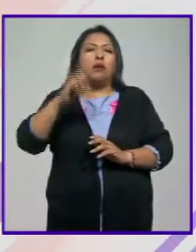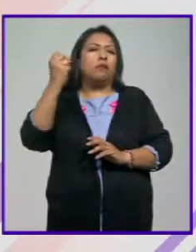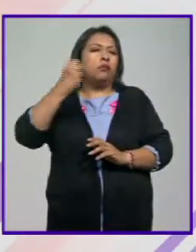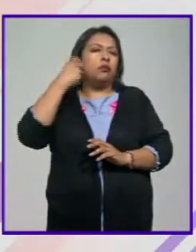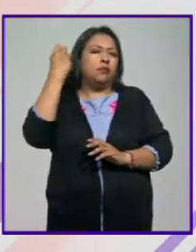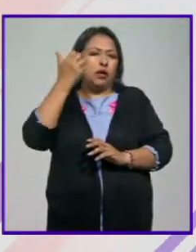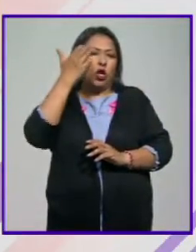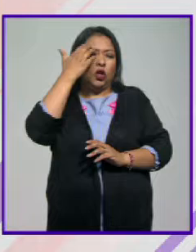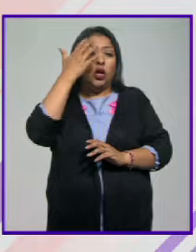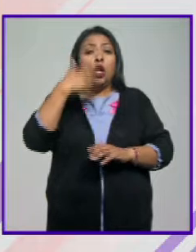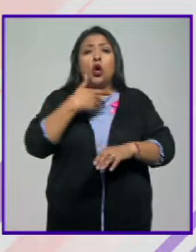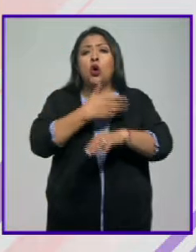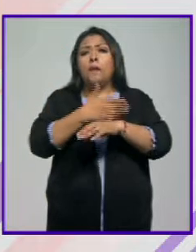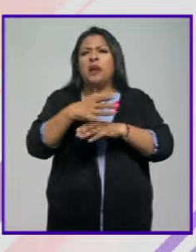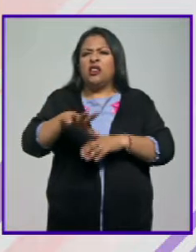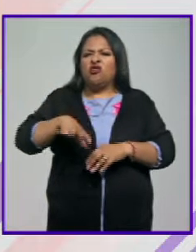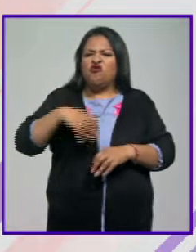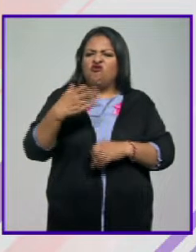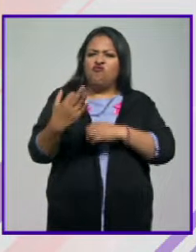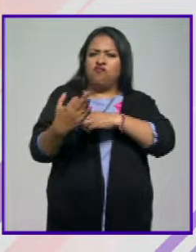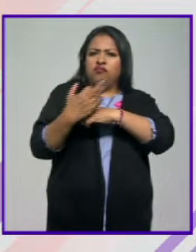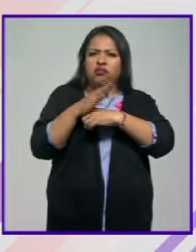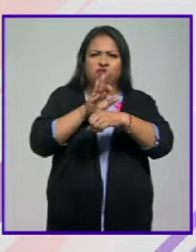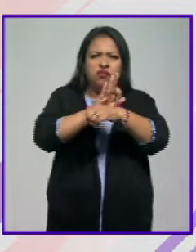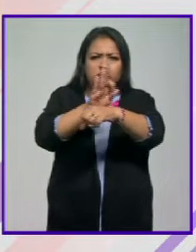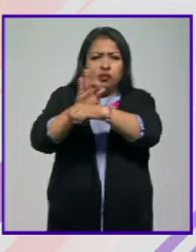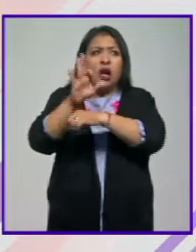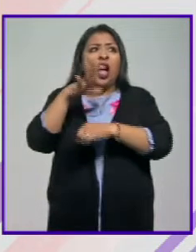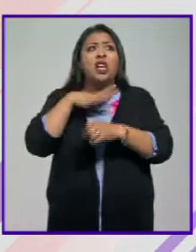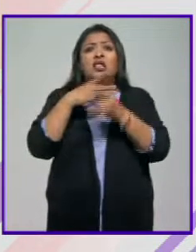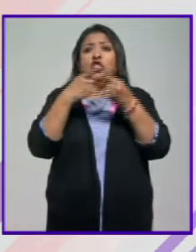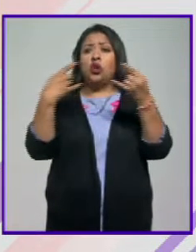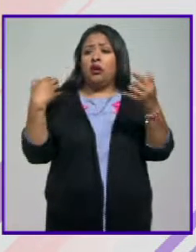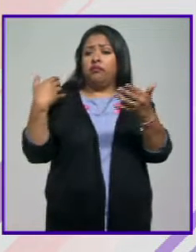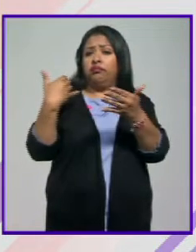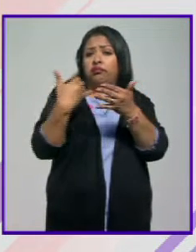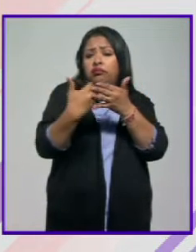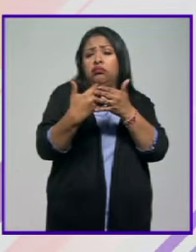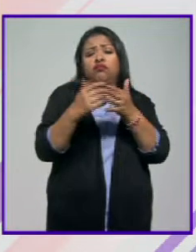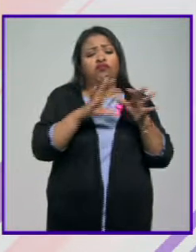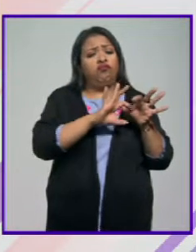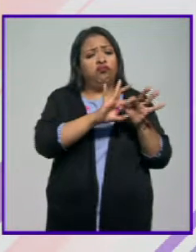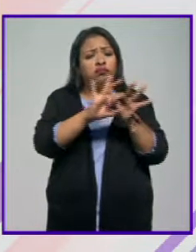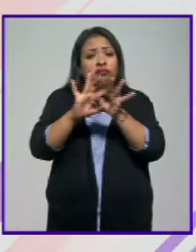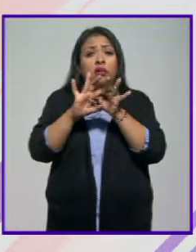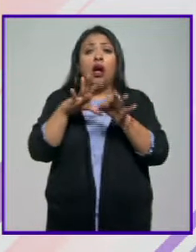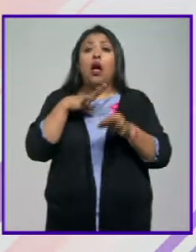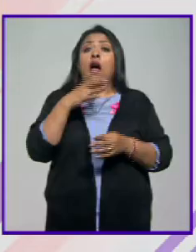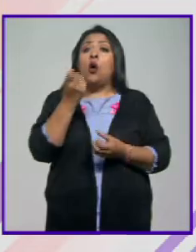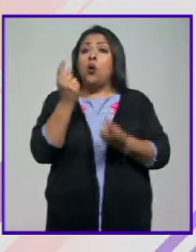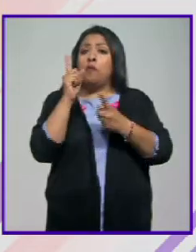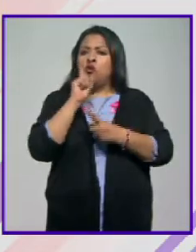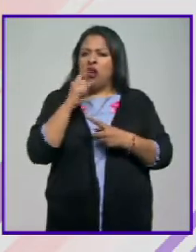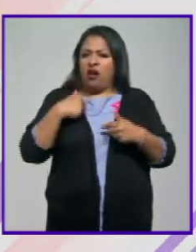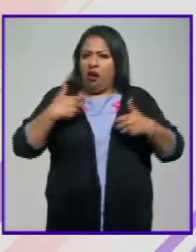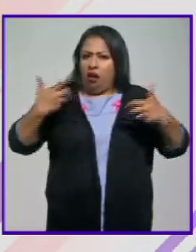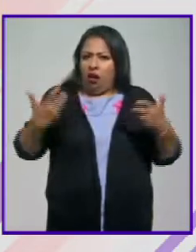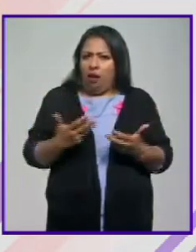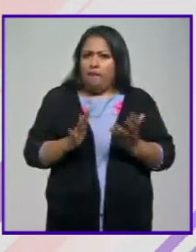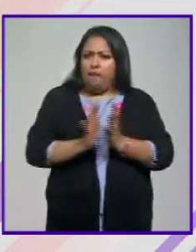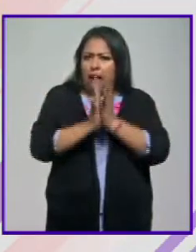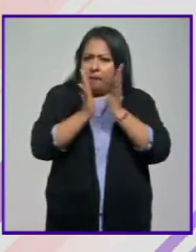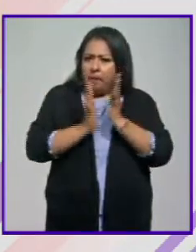a conocer, con compañeros de lucha. Entonces hay una historia que es una historia entrelazada, hay mujeres de acción que